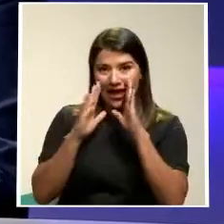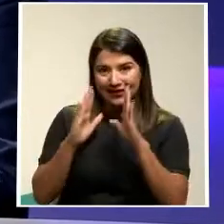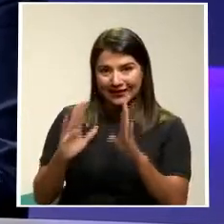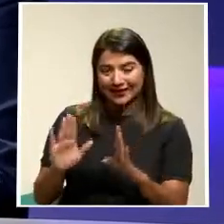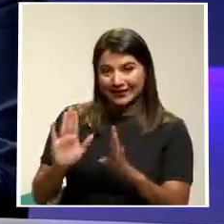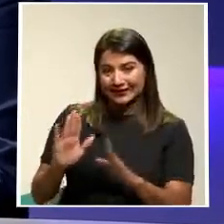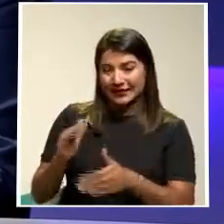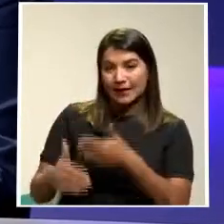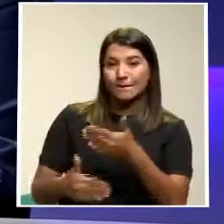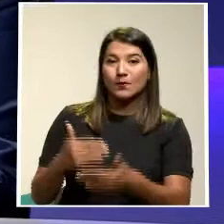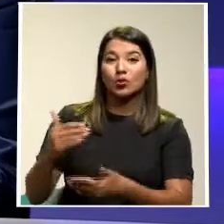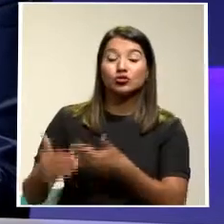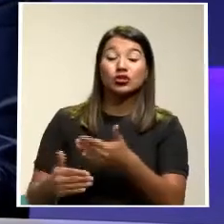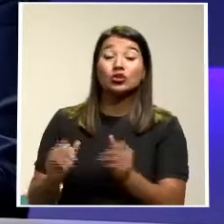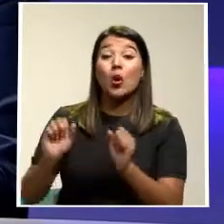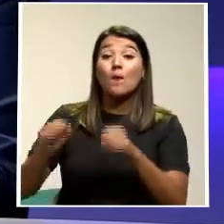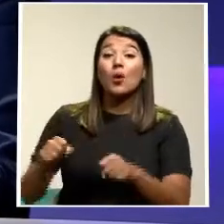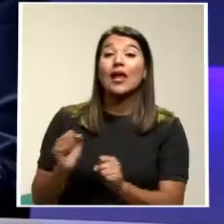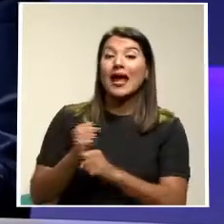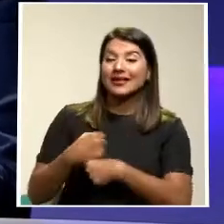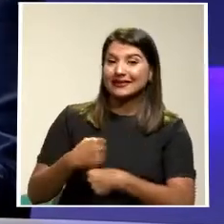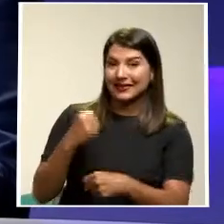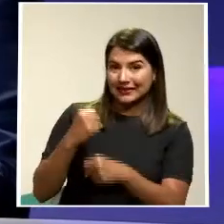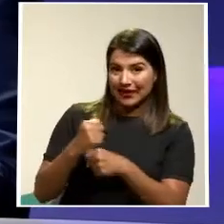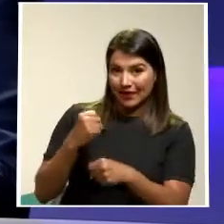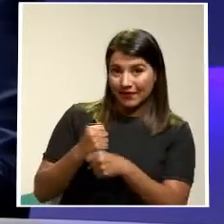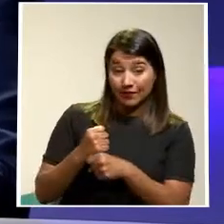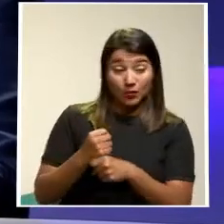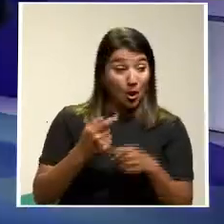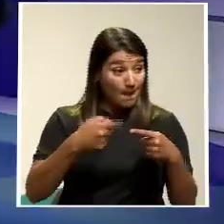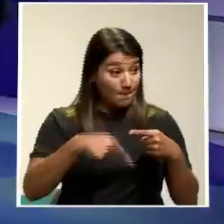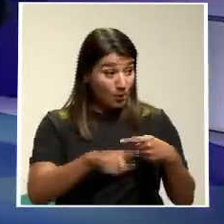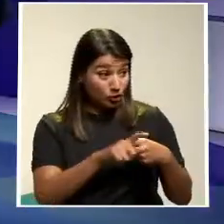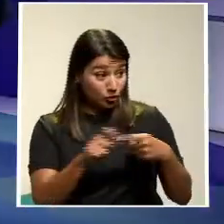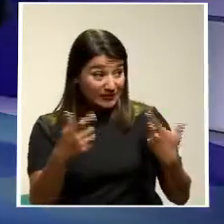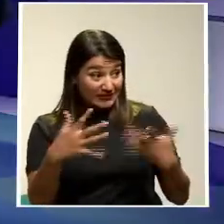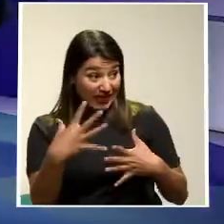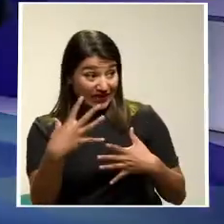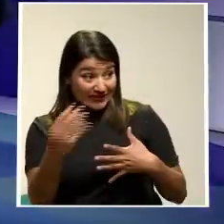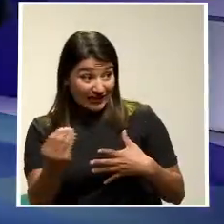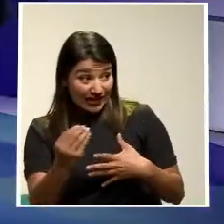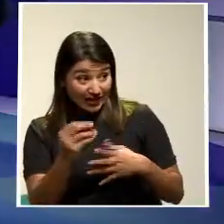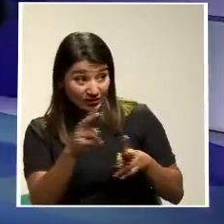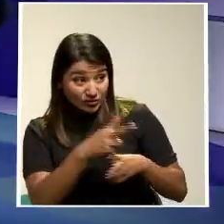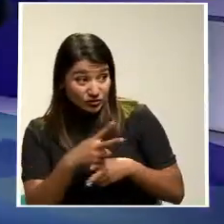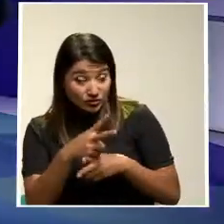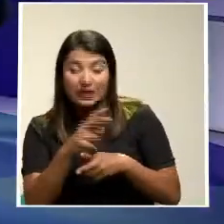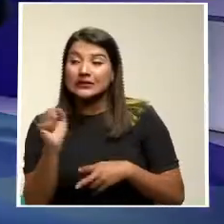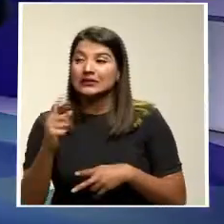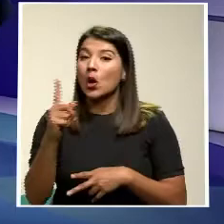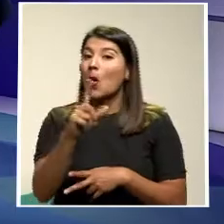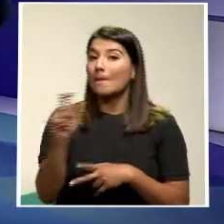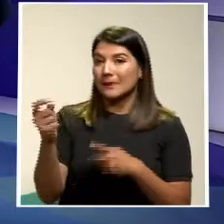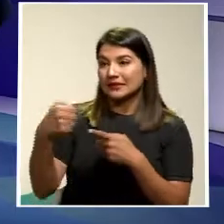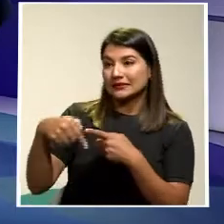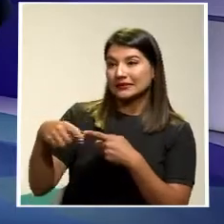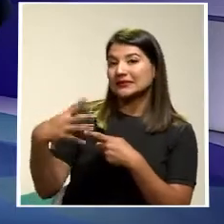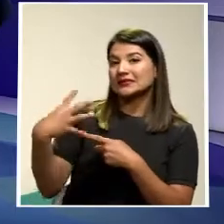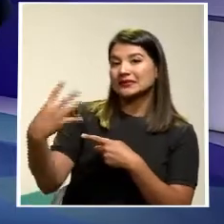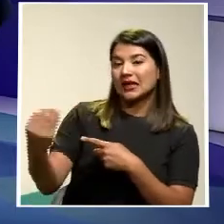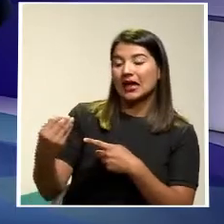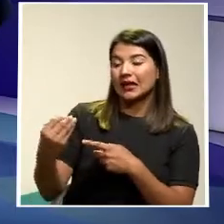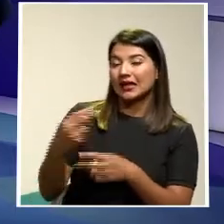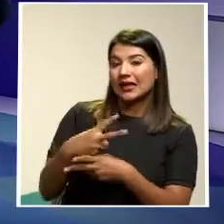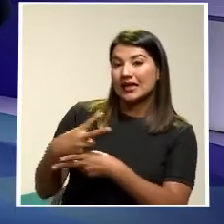inspectivos ¿Verdad? Hacer ese trabajo de campo Y ver que un mes Salen los inspectores A la calle En un mes Tienen que salir A hacer ese estudio Antes Lo